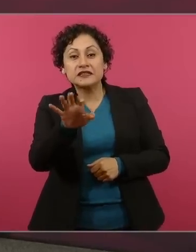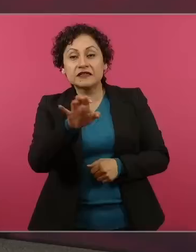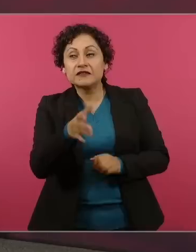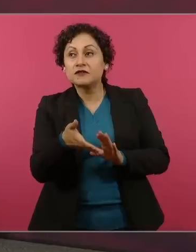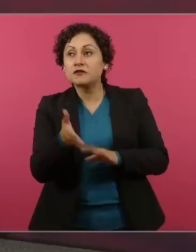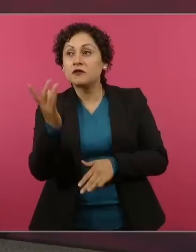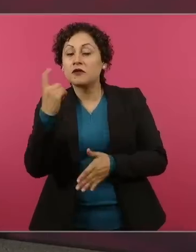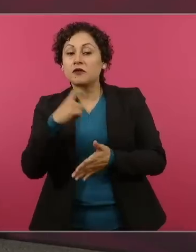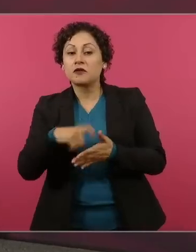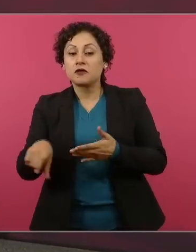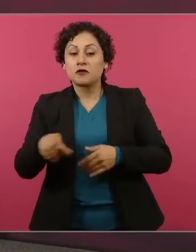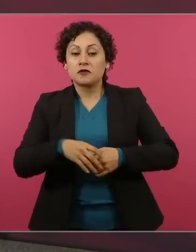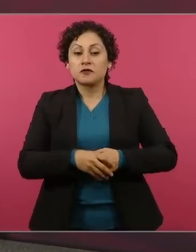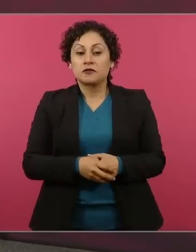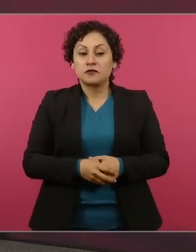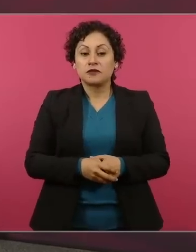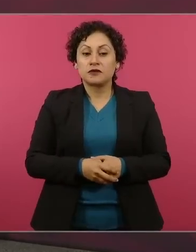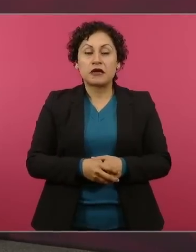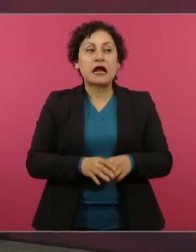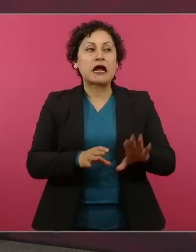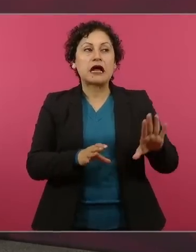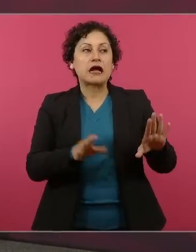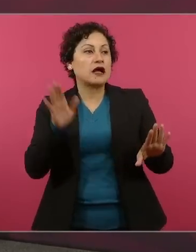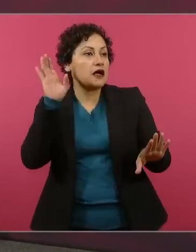mejor los 200